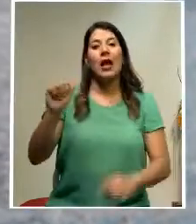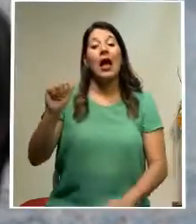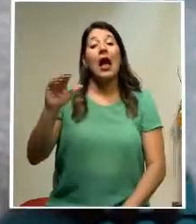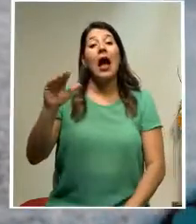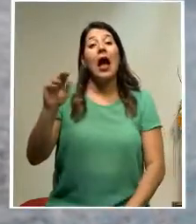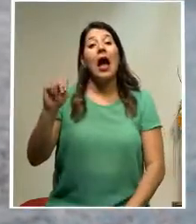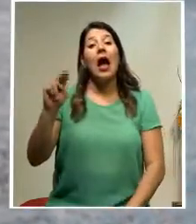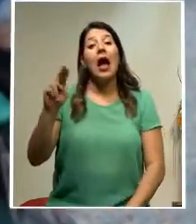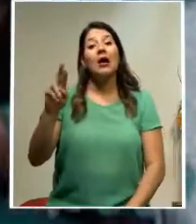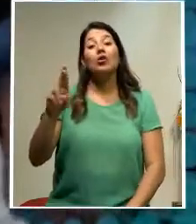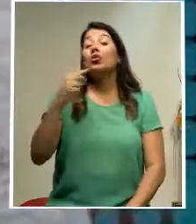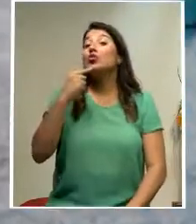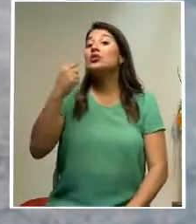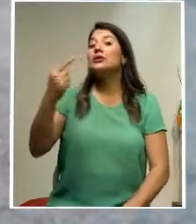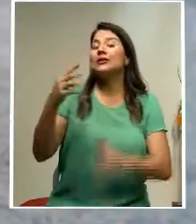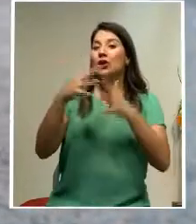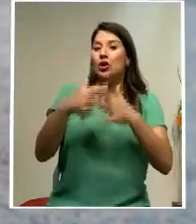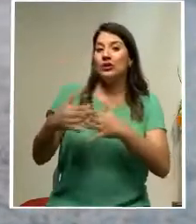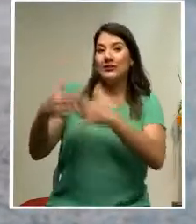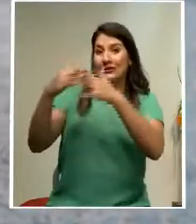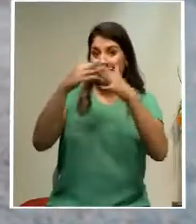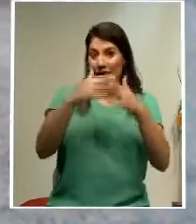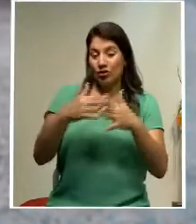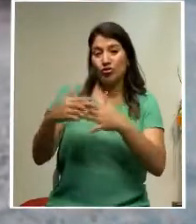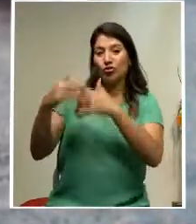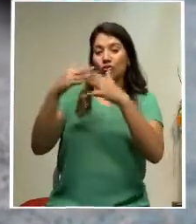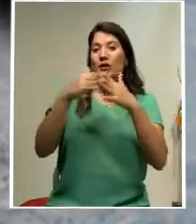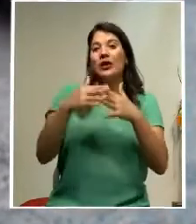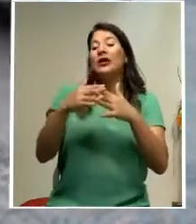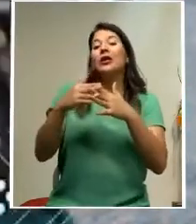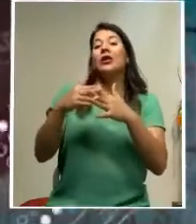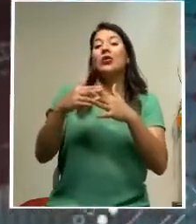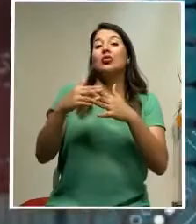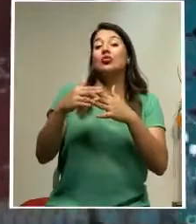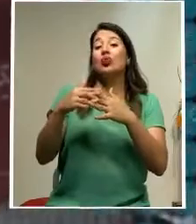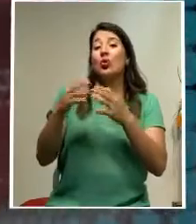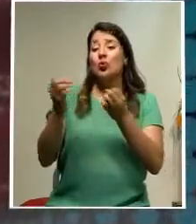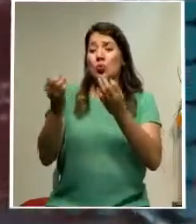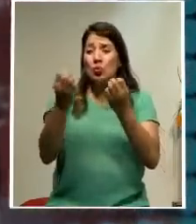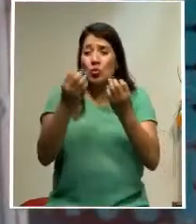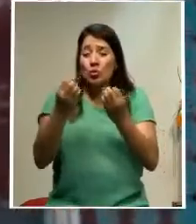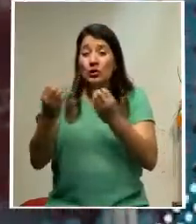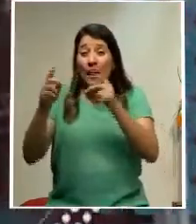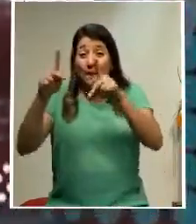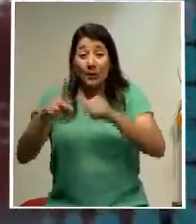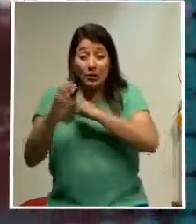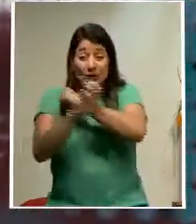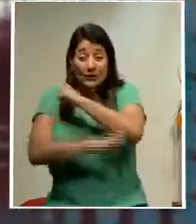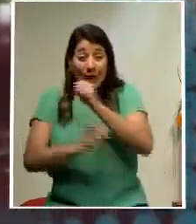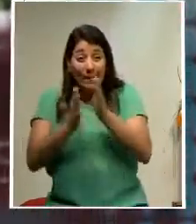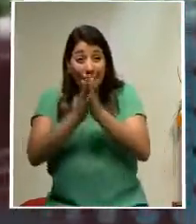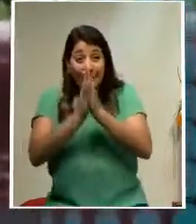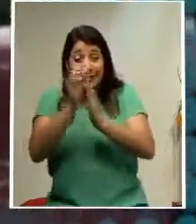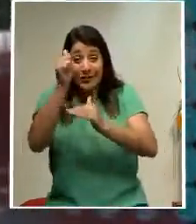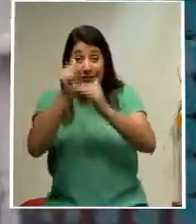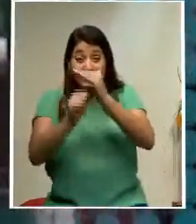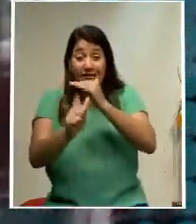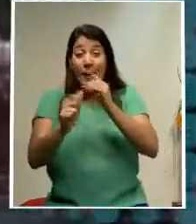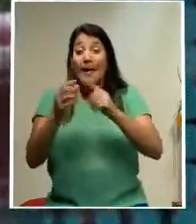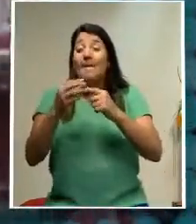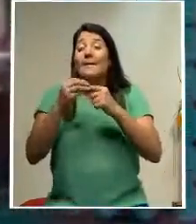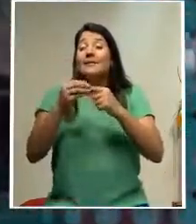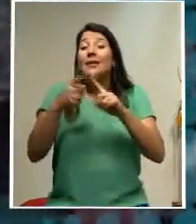Unidos por trasladar vía aérea al sur de México a decenas de migrantes solicitantes de asilo procedentes principalmente